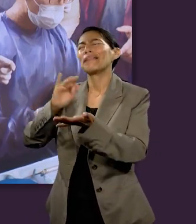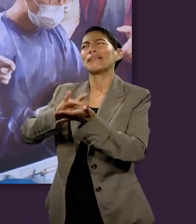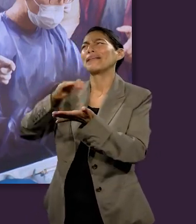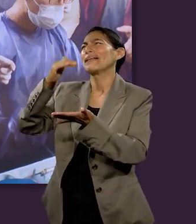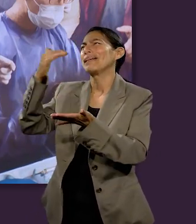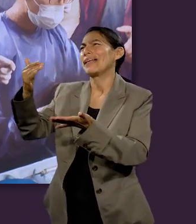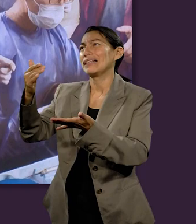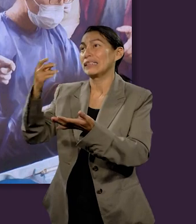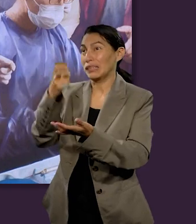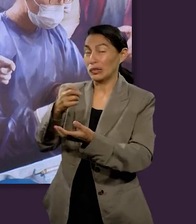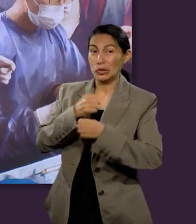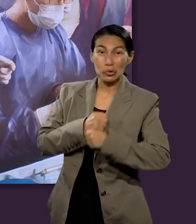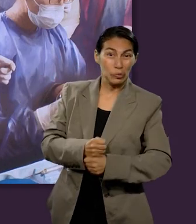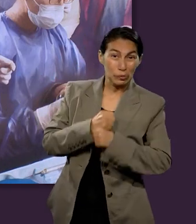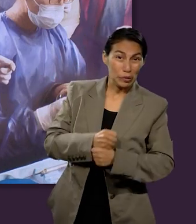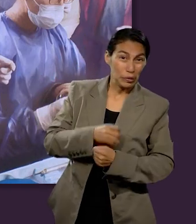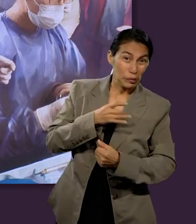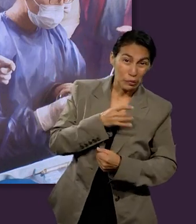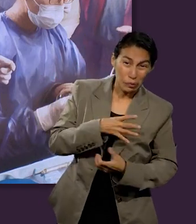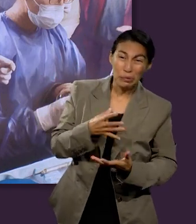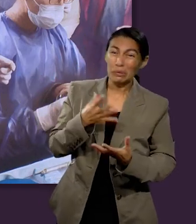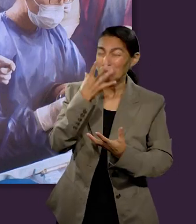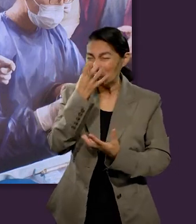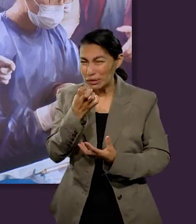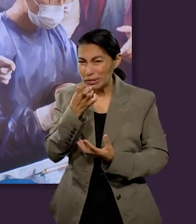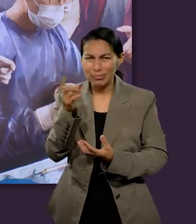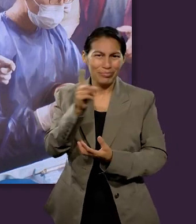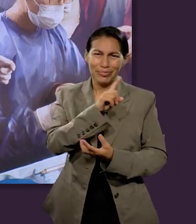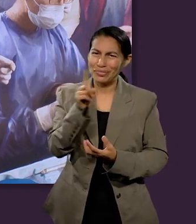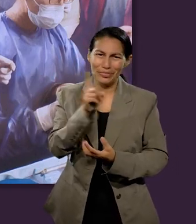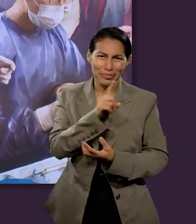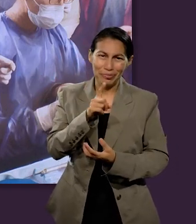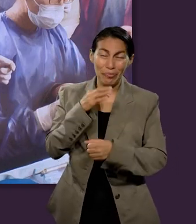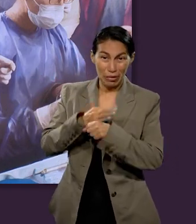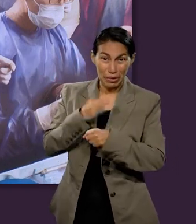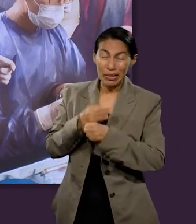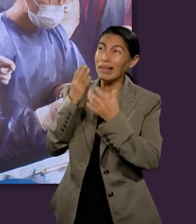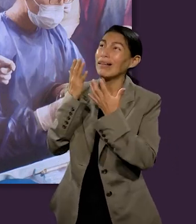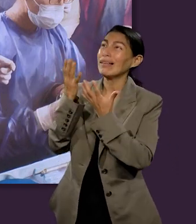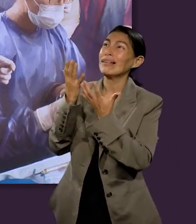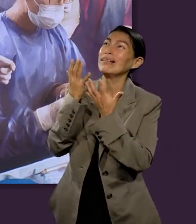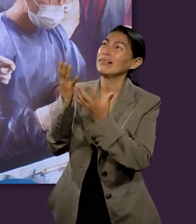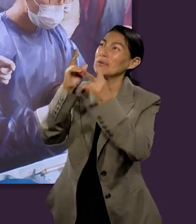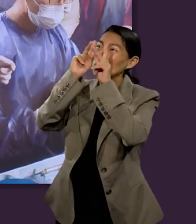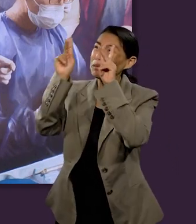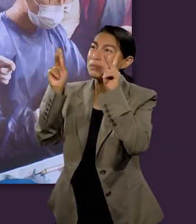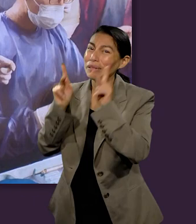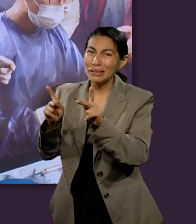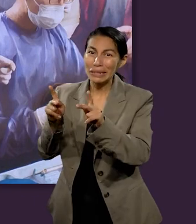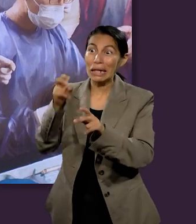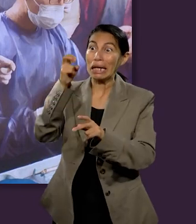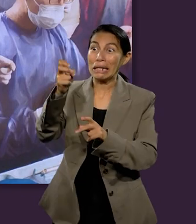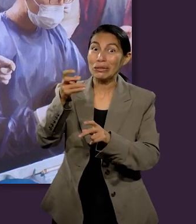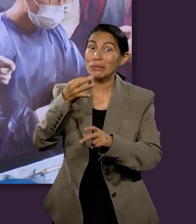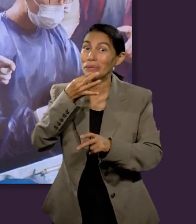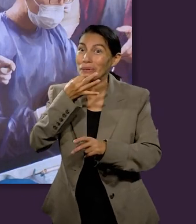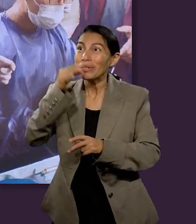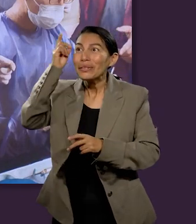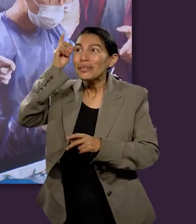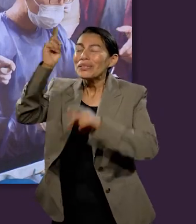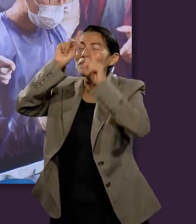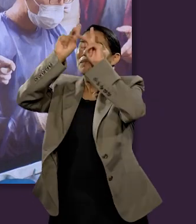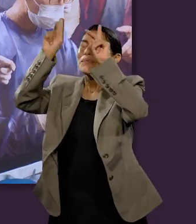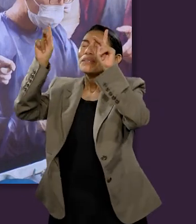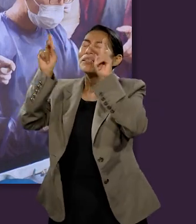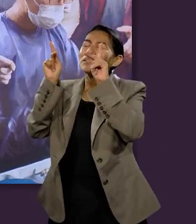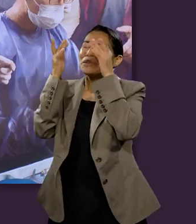qué pasaron ciertas cosas, entonces esos recuerdos ya no nos van a causar dolor. Nuestro corazón va